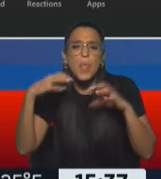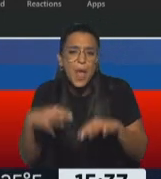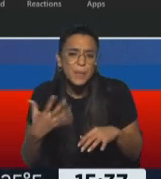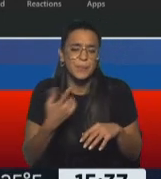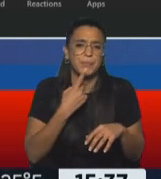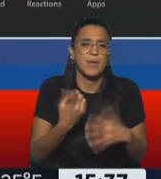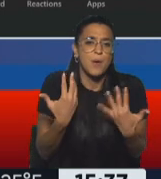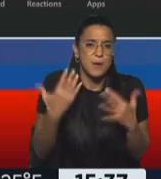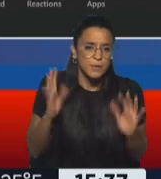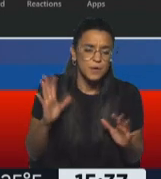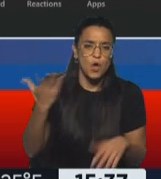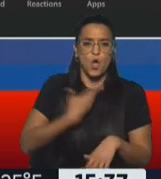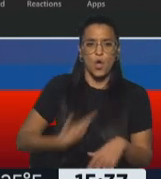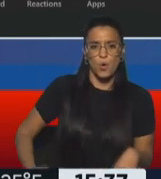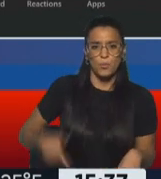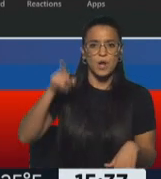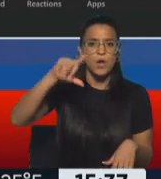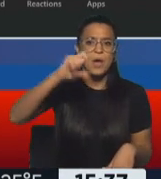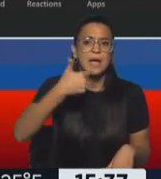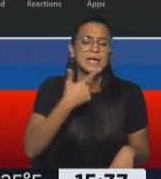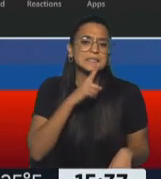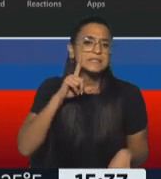quizás al gobierno de Castillo?